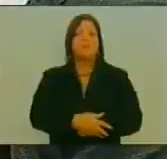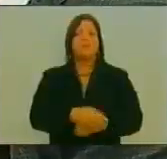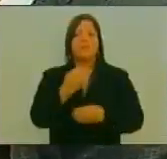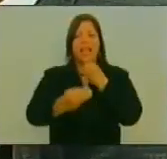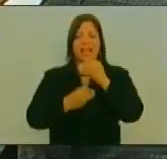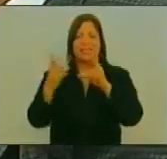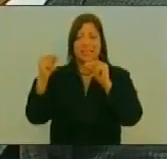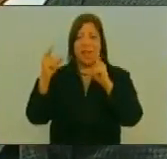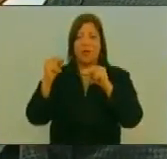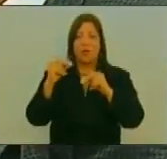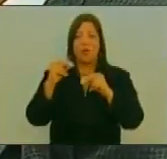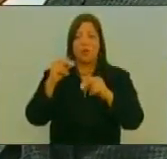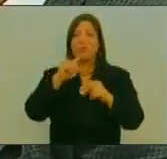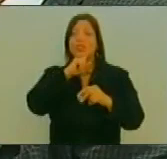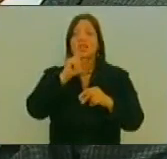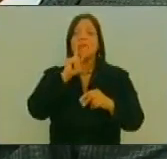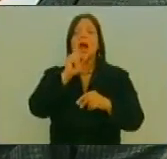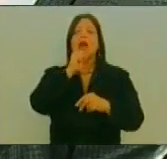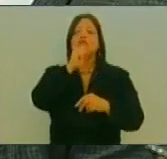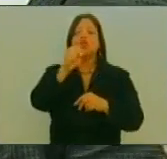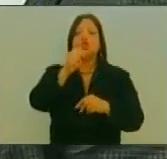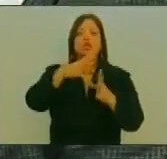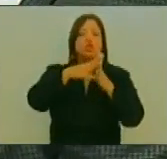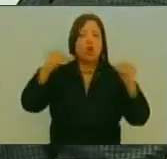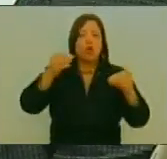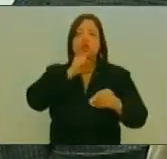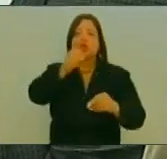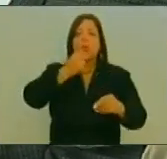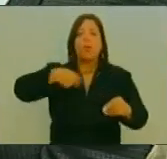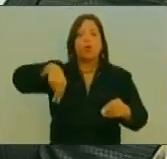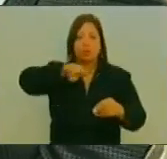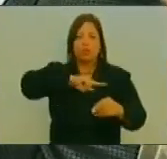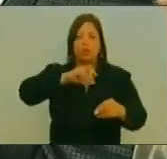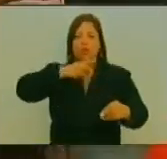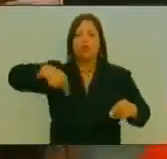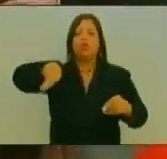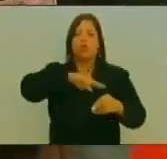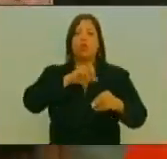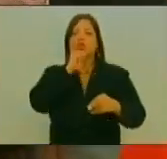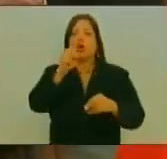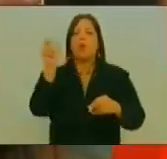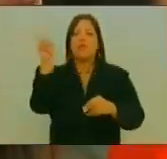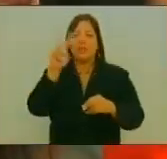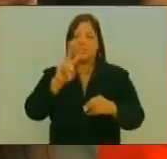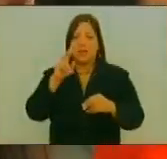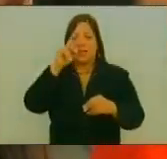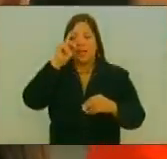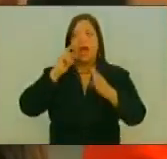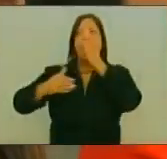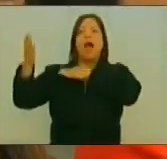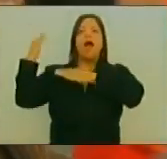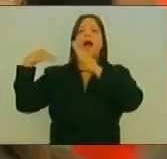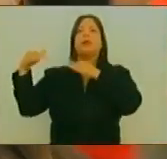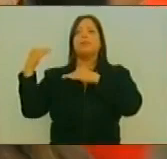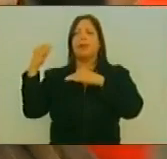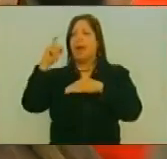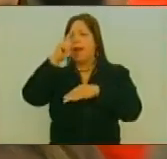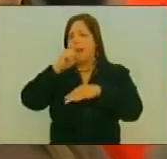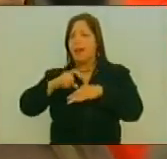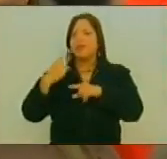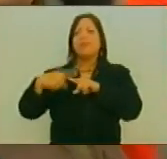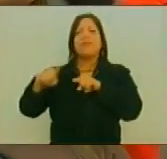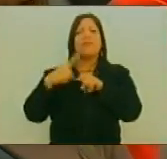Porque Decían Muchos De Ellos Y Ellas Que Han Participado Durante Años En Diferentes